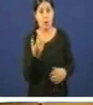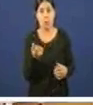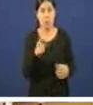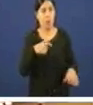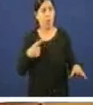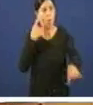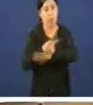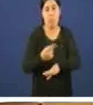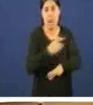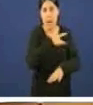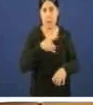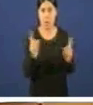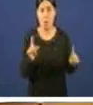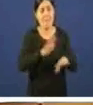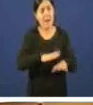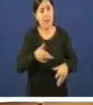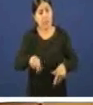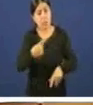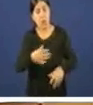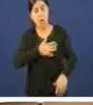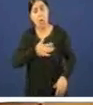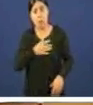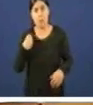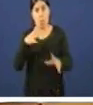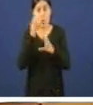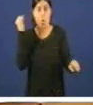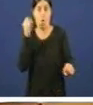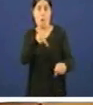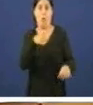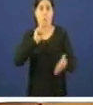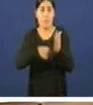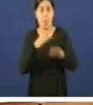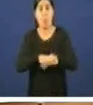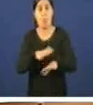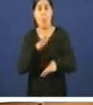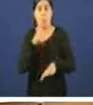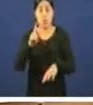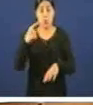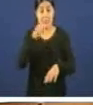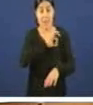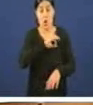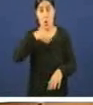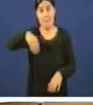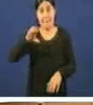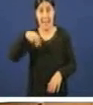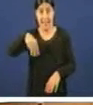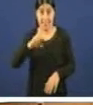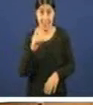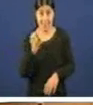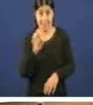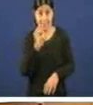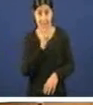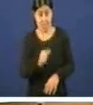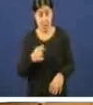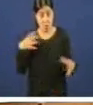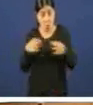caixas para que se acomodara o protocolo asinado polo señor Méndez e polo señor Galloso o Bloque Nacionalista Galego votou en contra